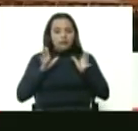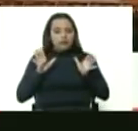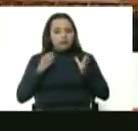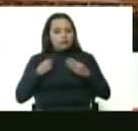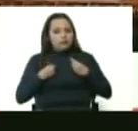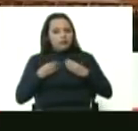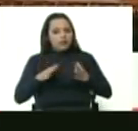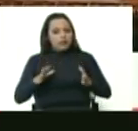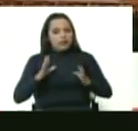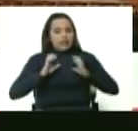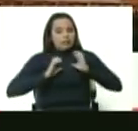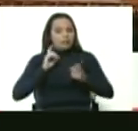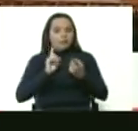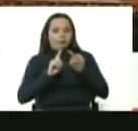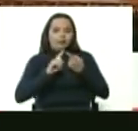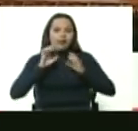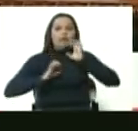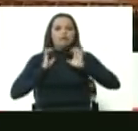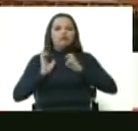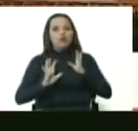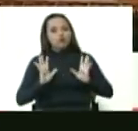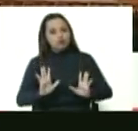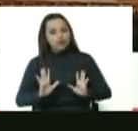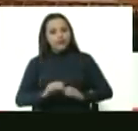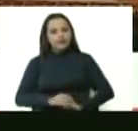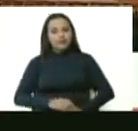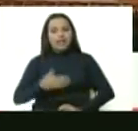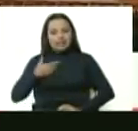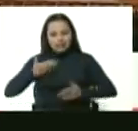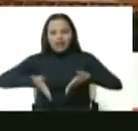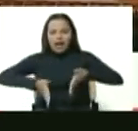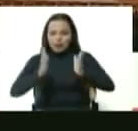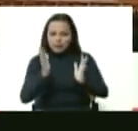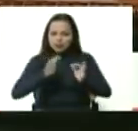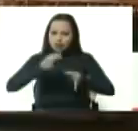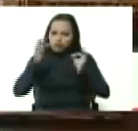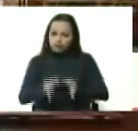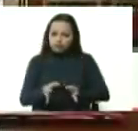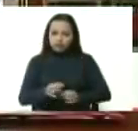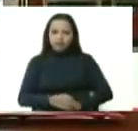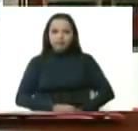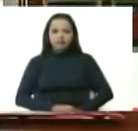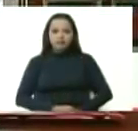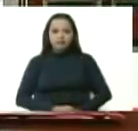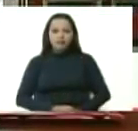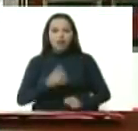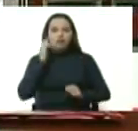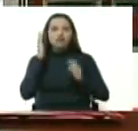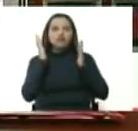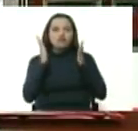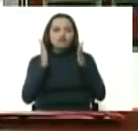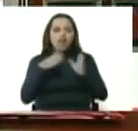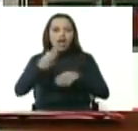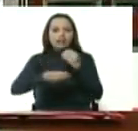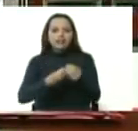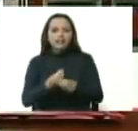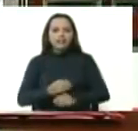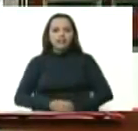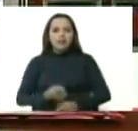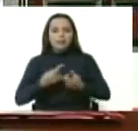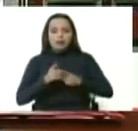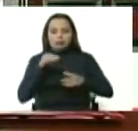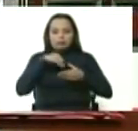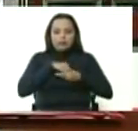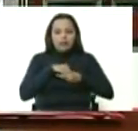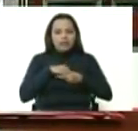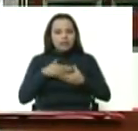me emociono, primero que me emociono, digo, ese es el camino. Dios santo, lo estamos logrando, pero por dentro digo,